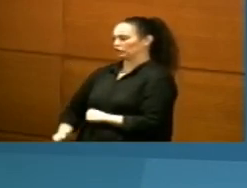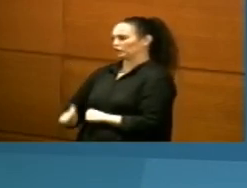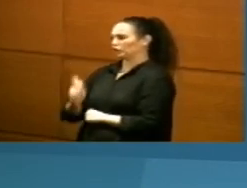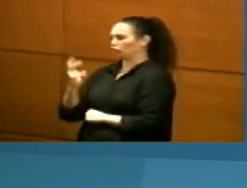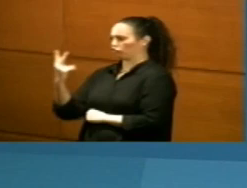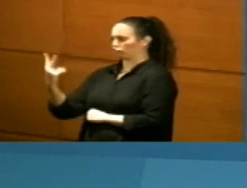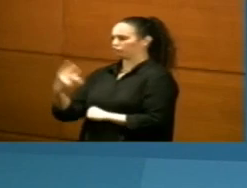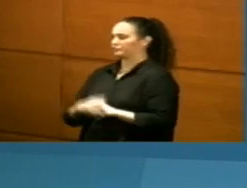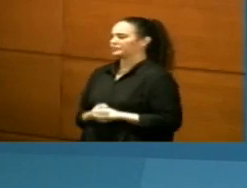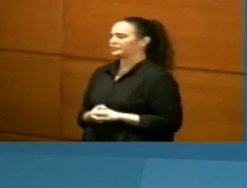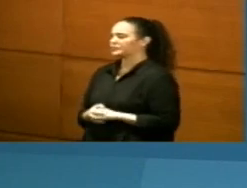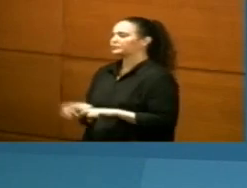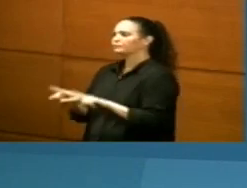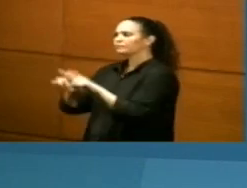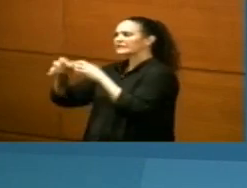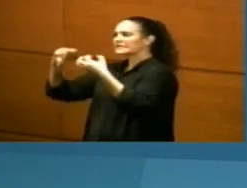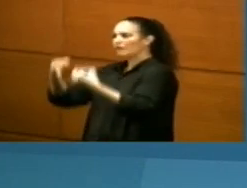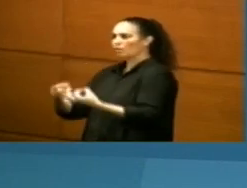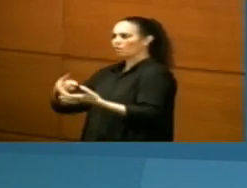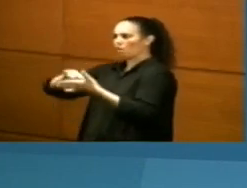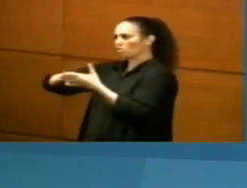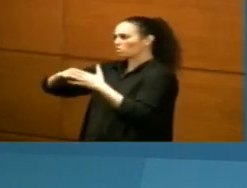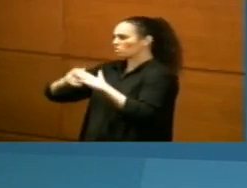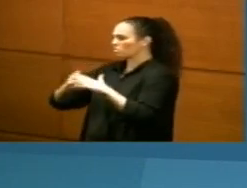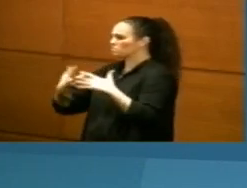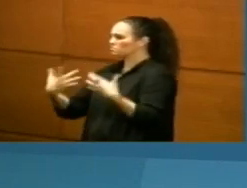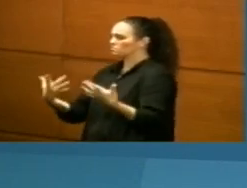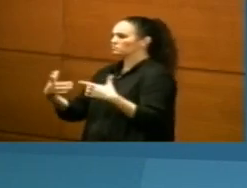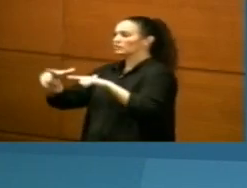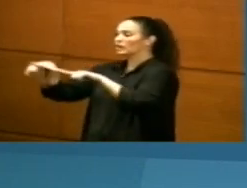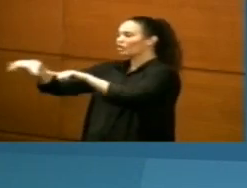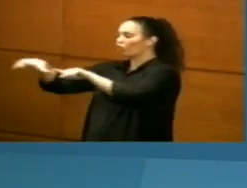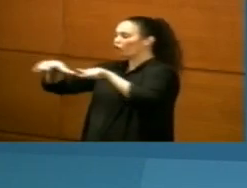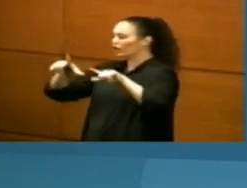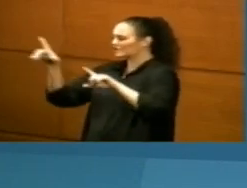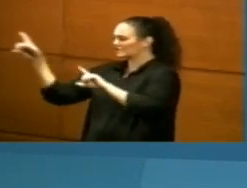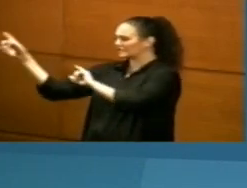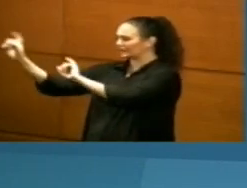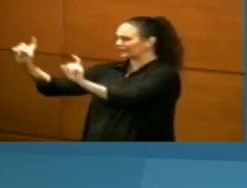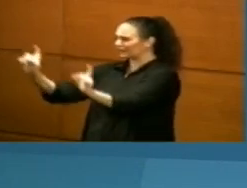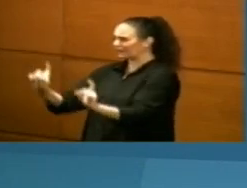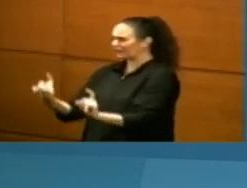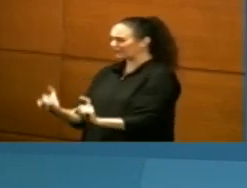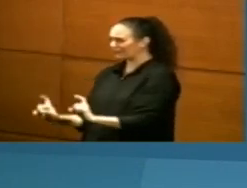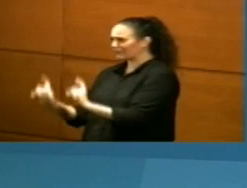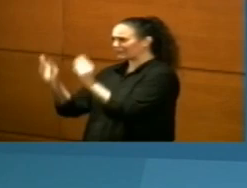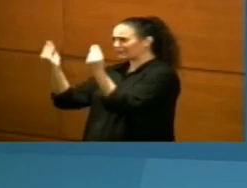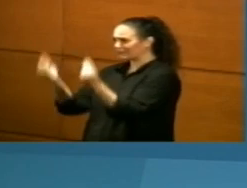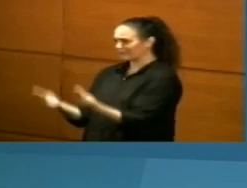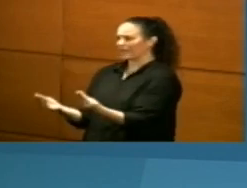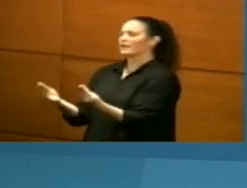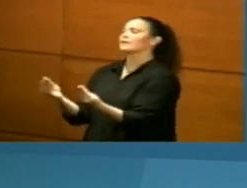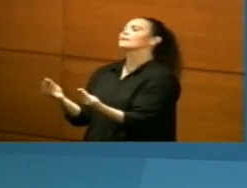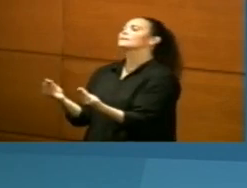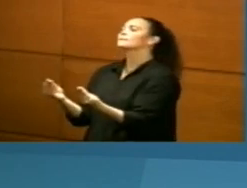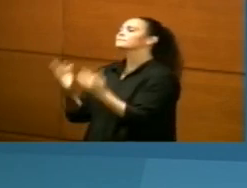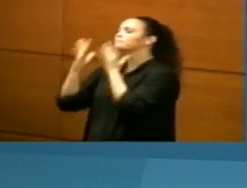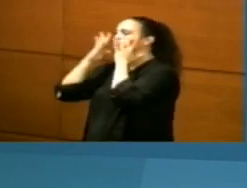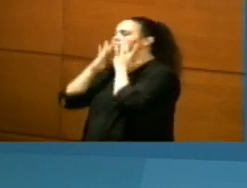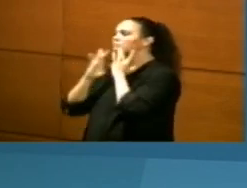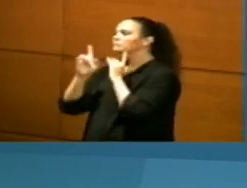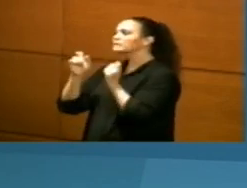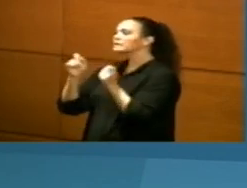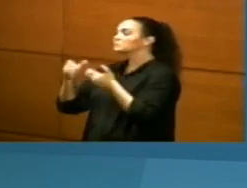Como medida de seguridad, se están desinfectando los lugares donde se encontraban los pacientes y han sido